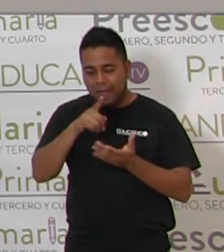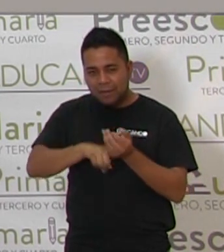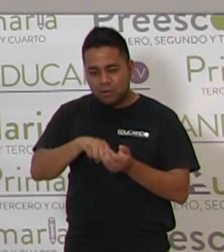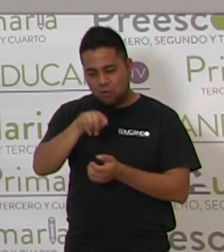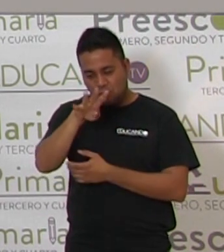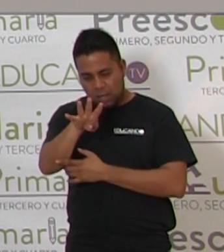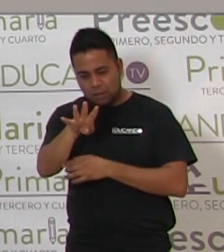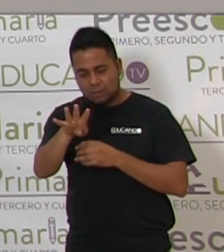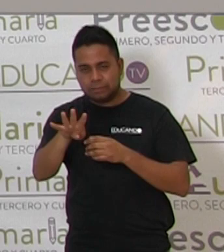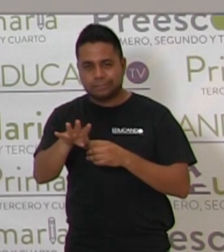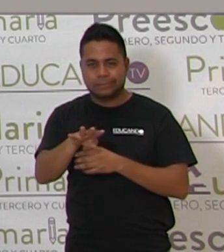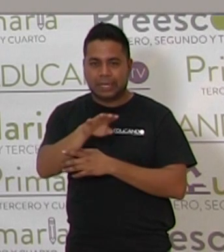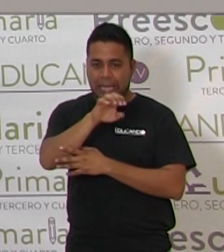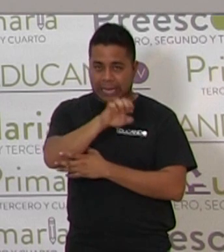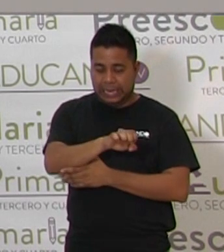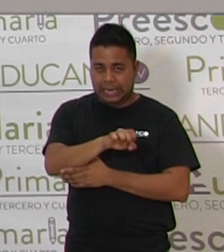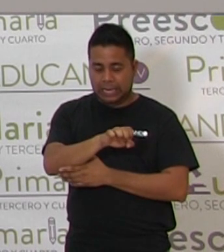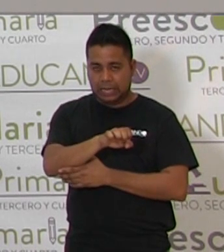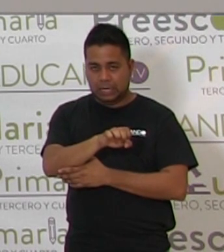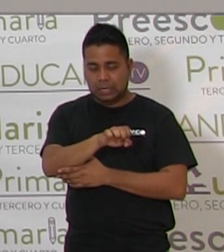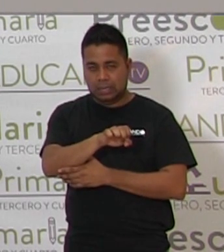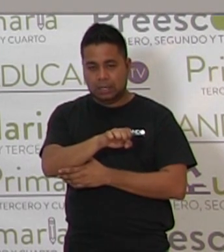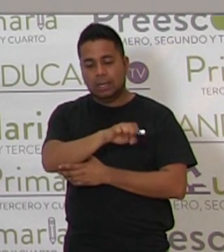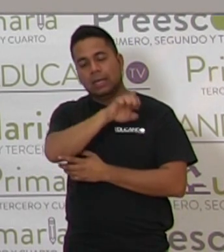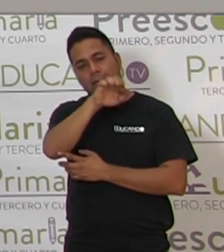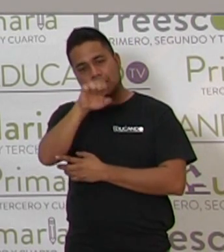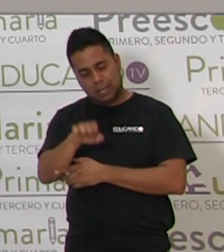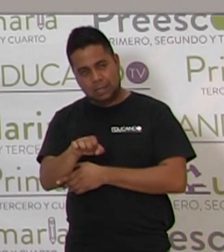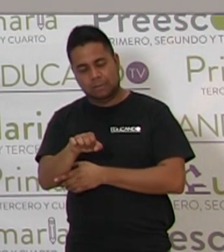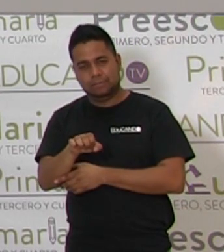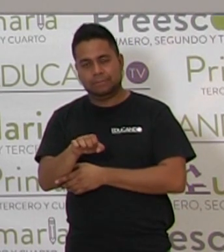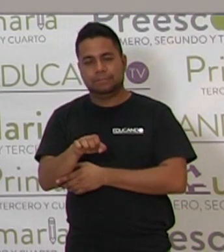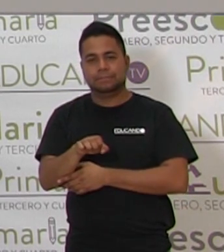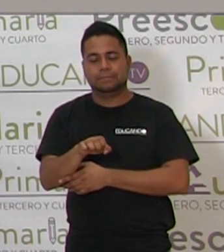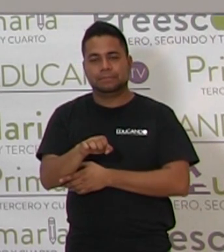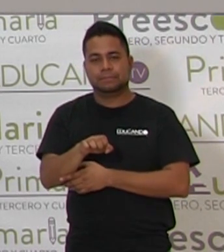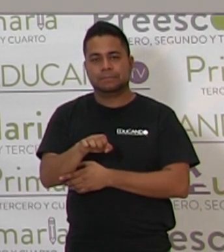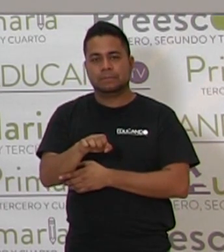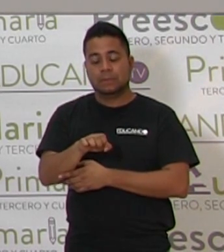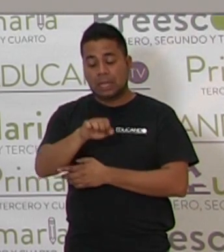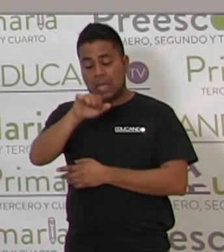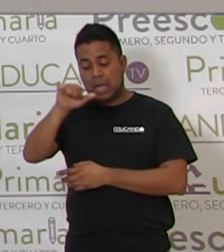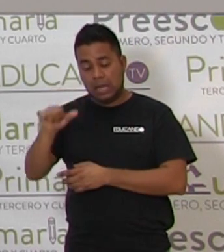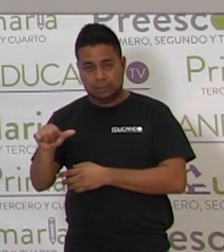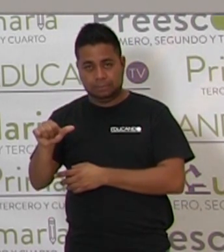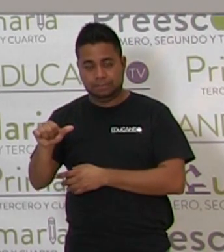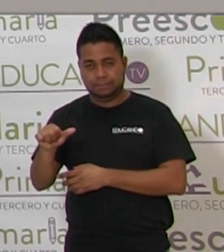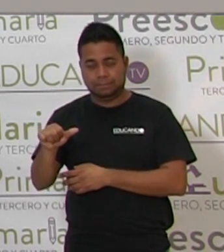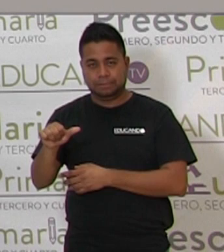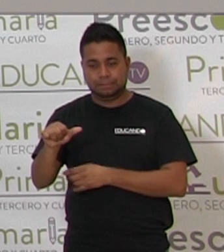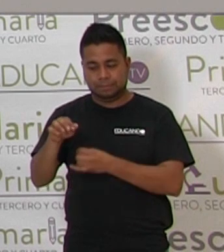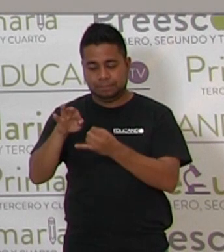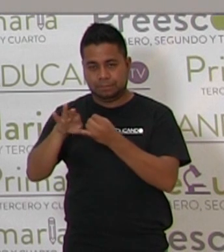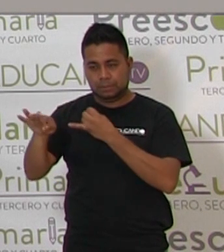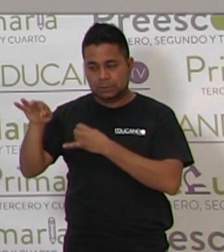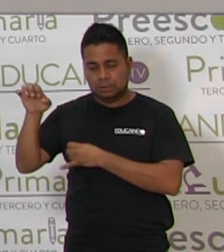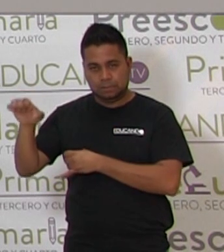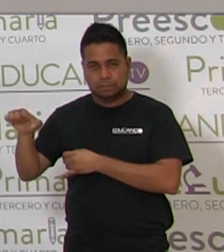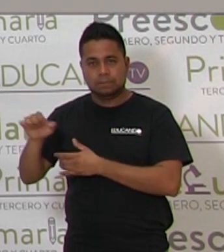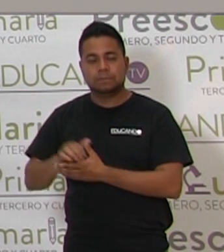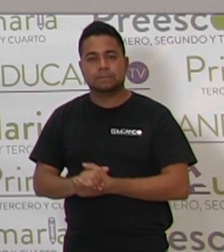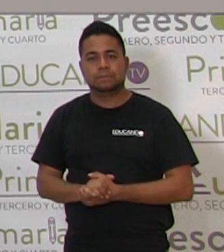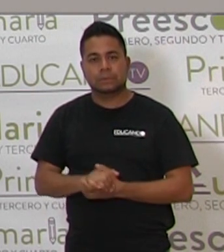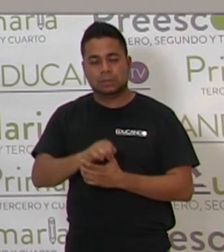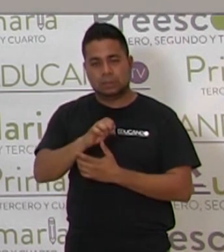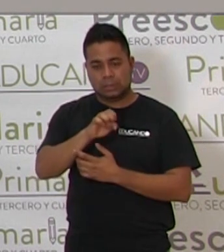Tenemos la E, la E, la A y la